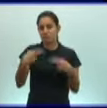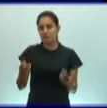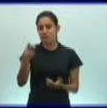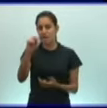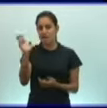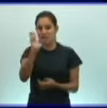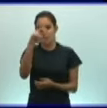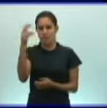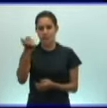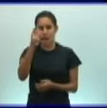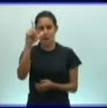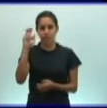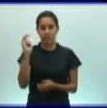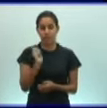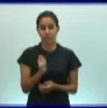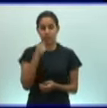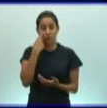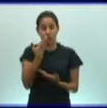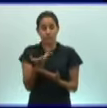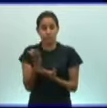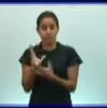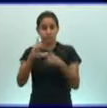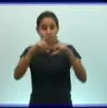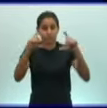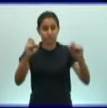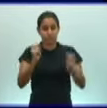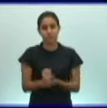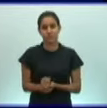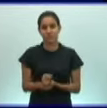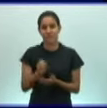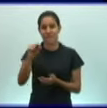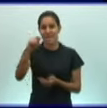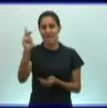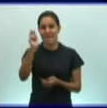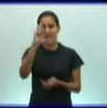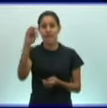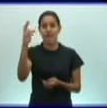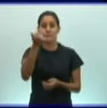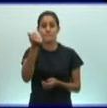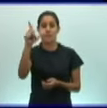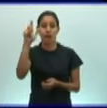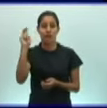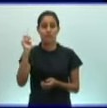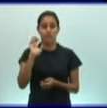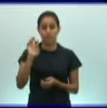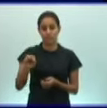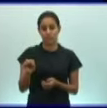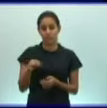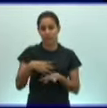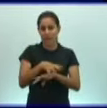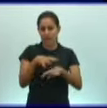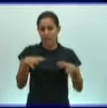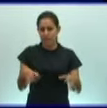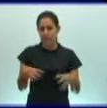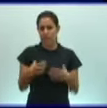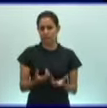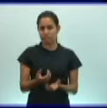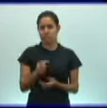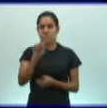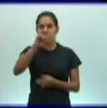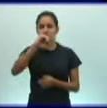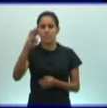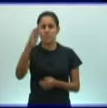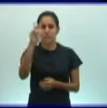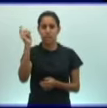estoy presentando la definición de nematermintos. Los nematermintos son animales de simetría bilateral, igual